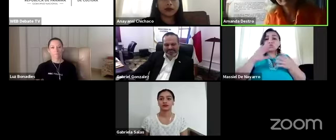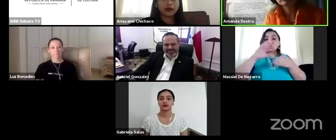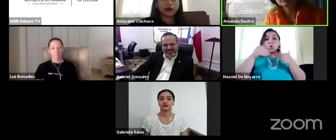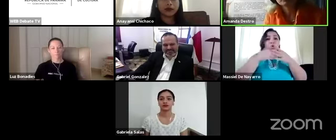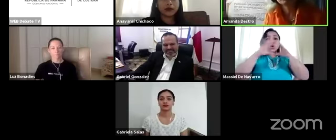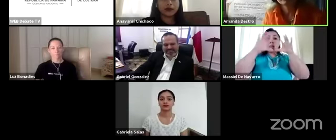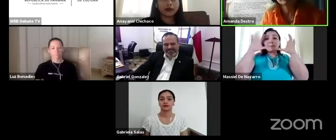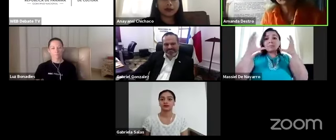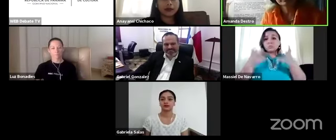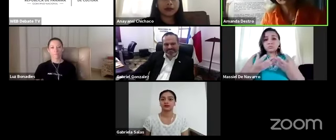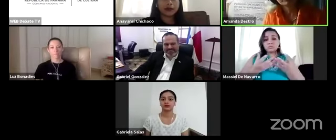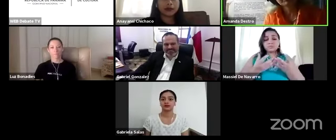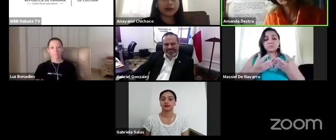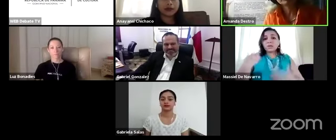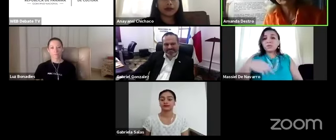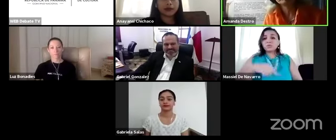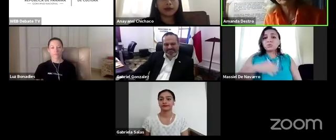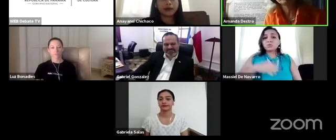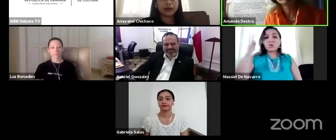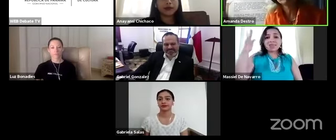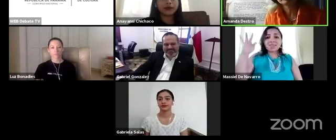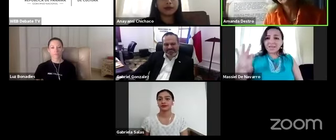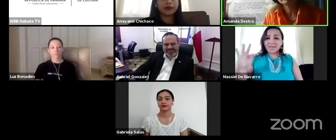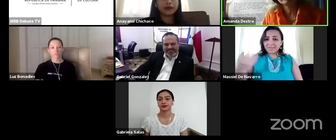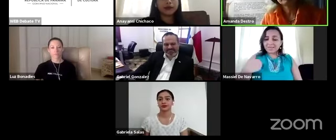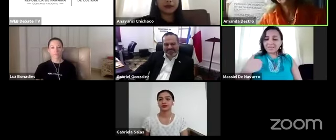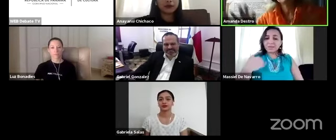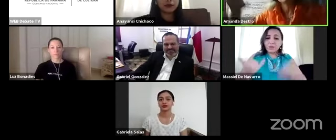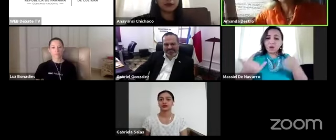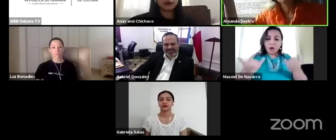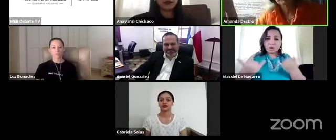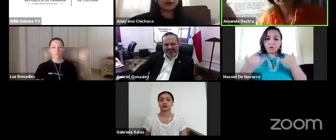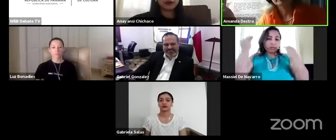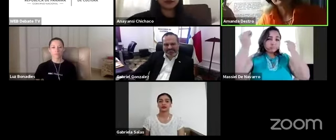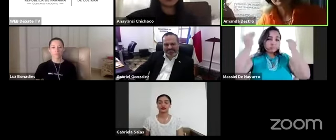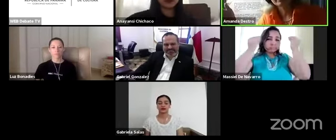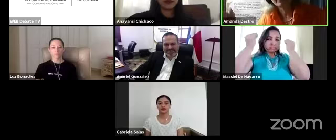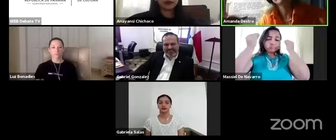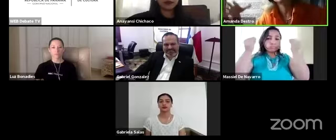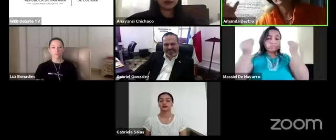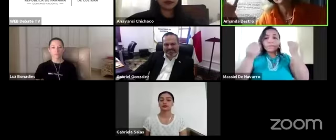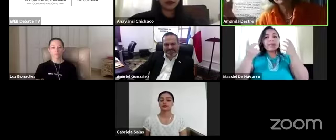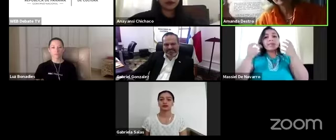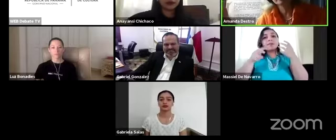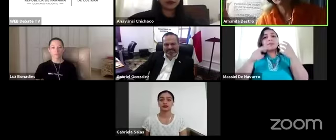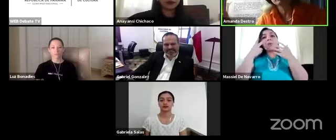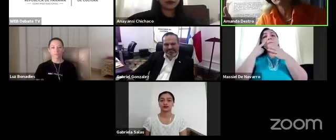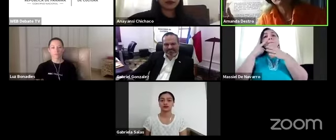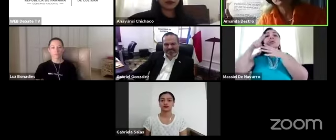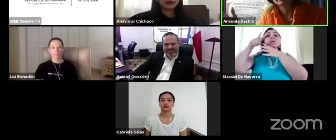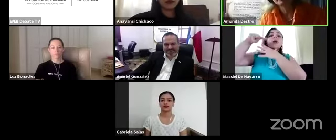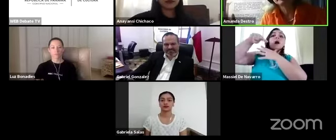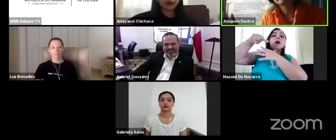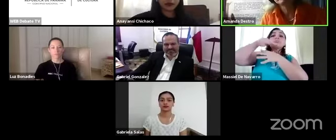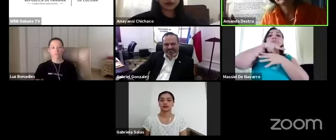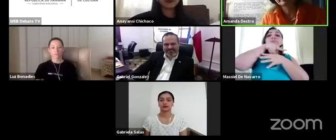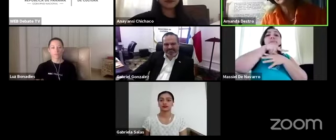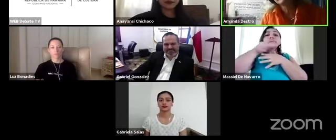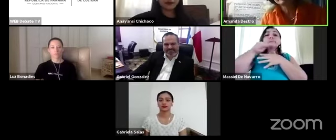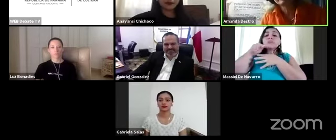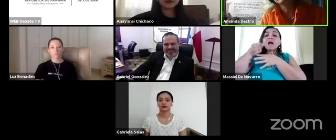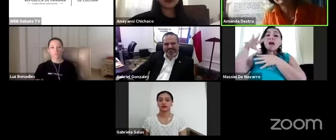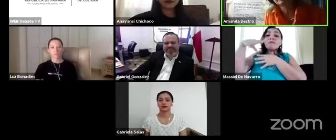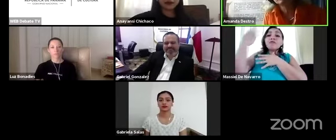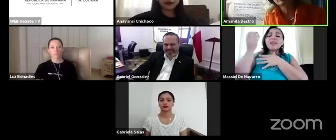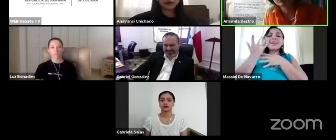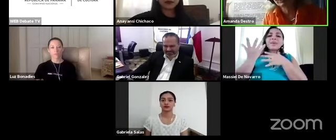tareas que nos hemos dado en este periodo de reflexión es mirar afuera qué están haciendo los otros países qué